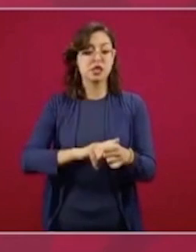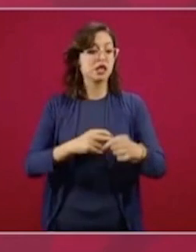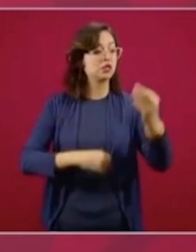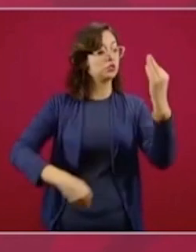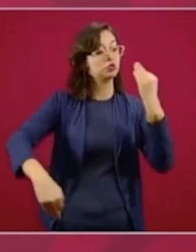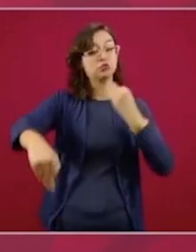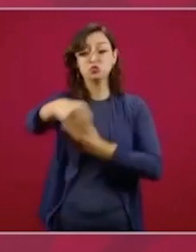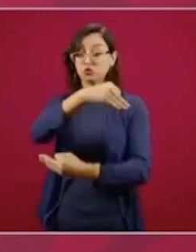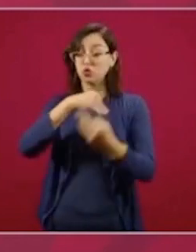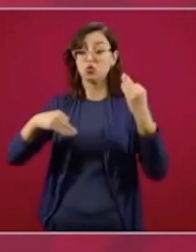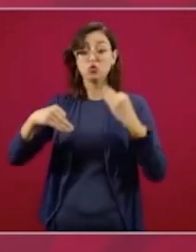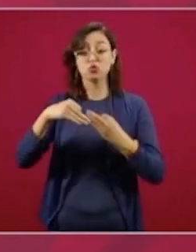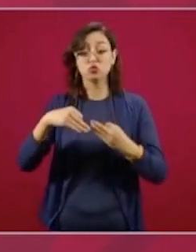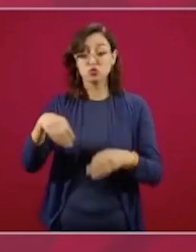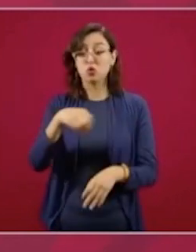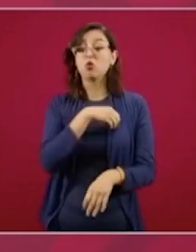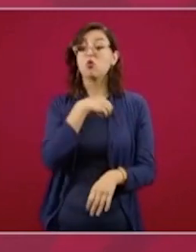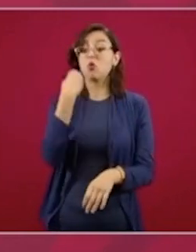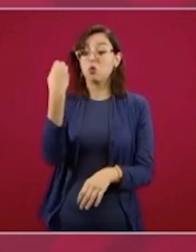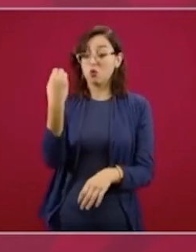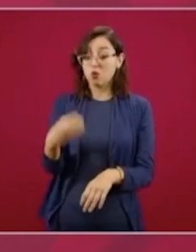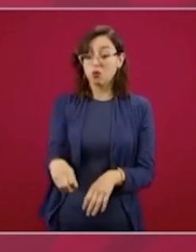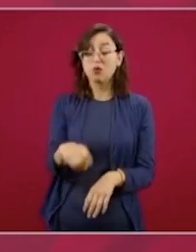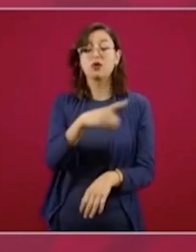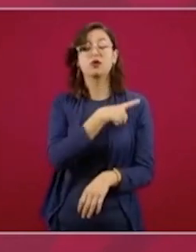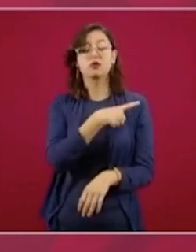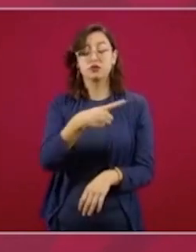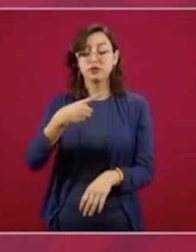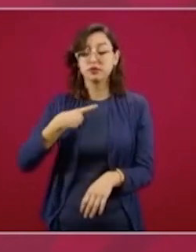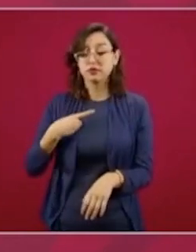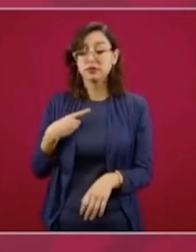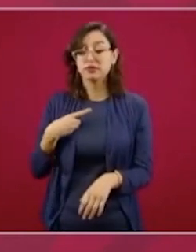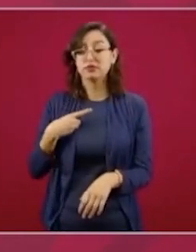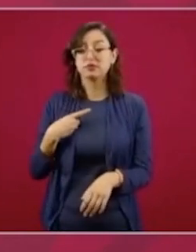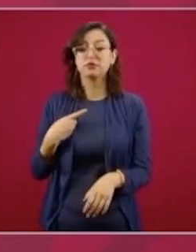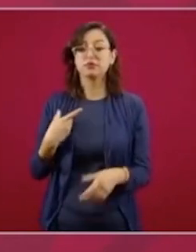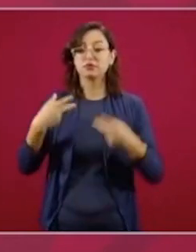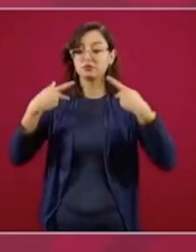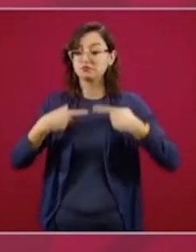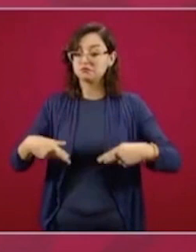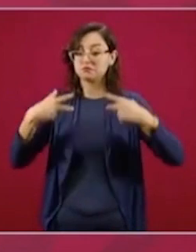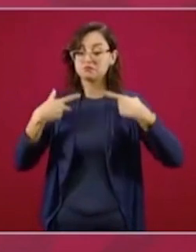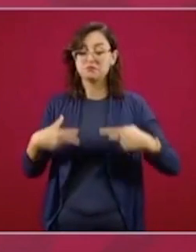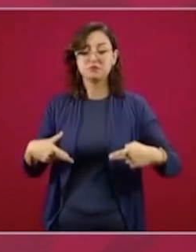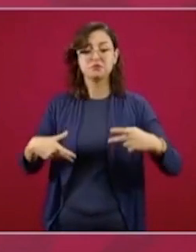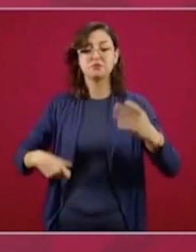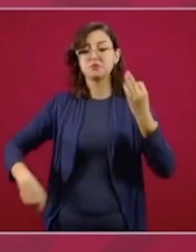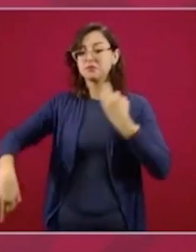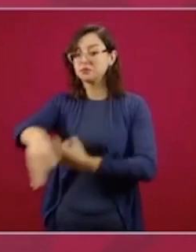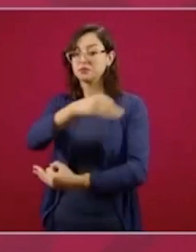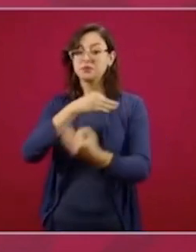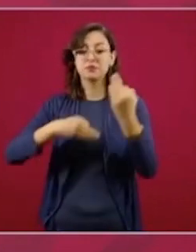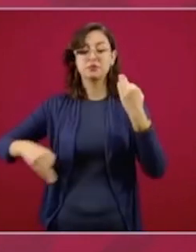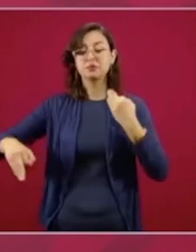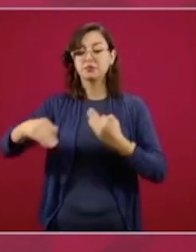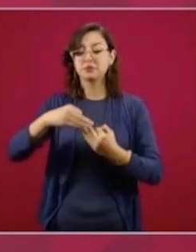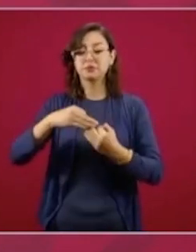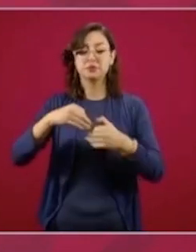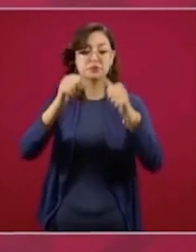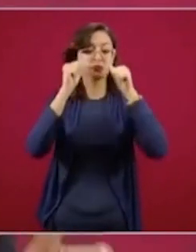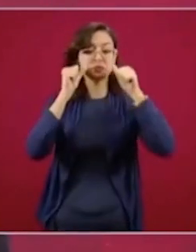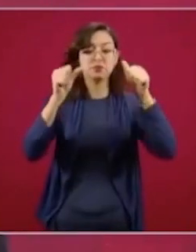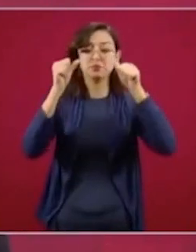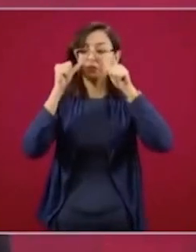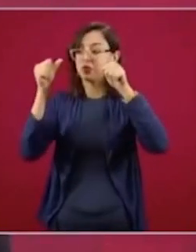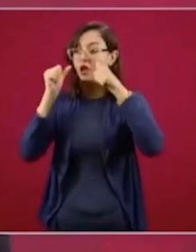tienen la obligación de atender a la